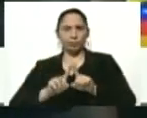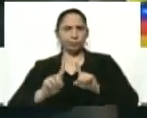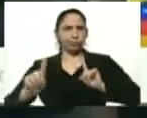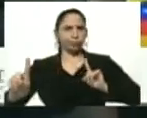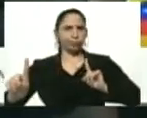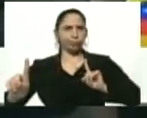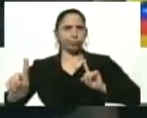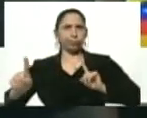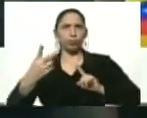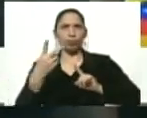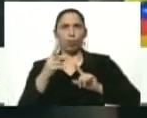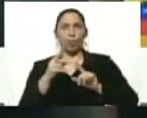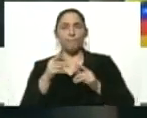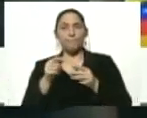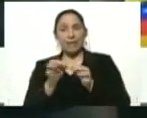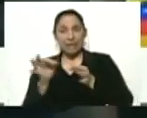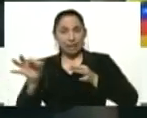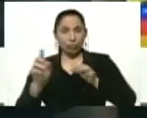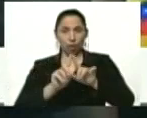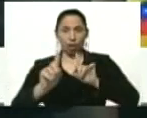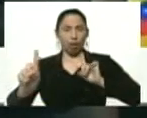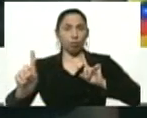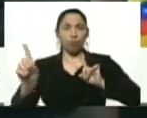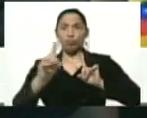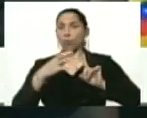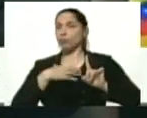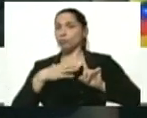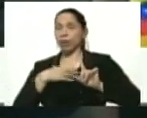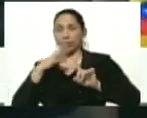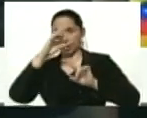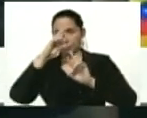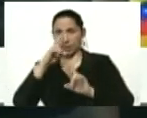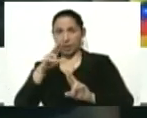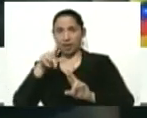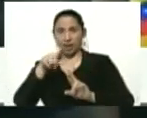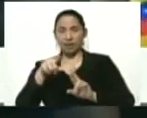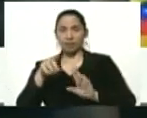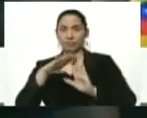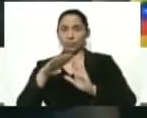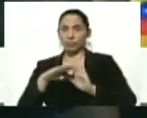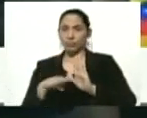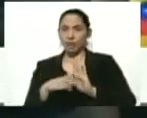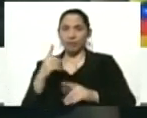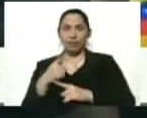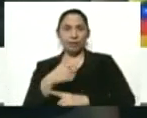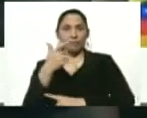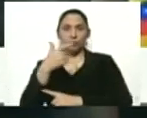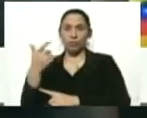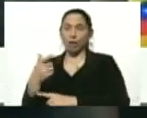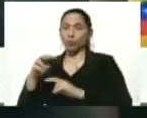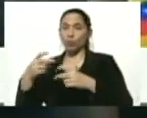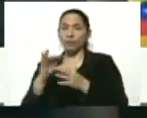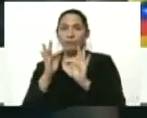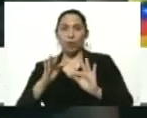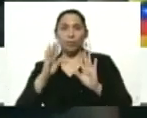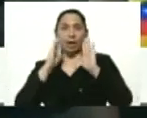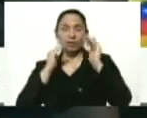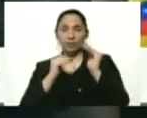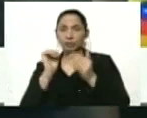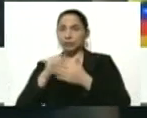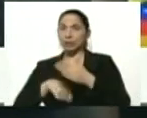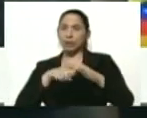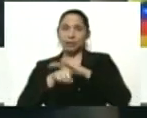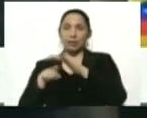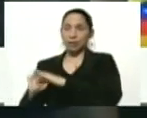para evitar la proximidad si no puede cumplir con esta con esta condición debería buscar alternativas de atención sin el